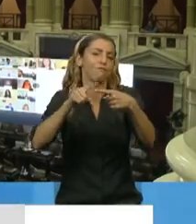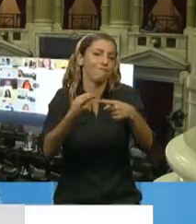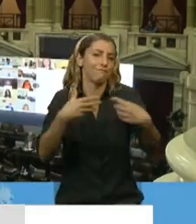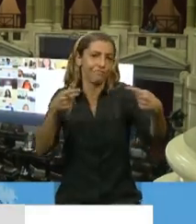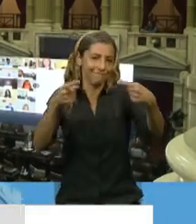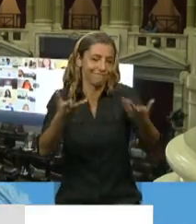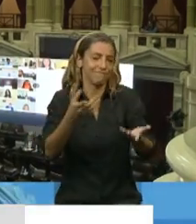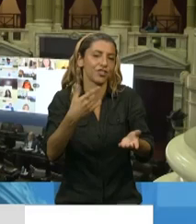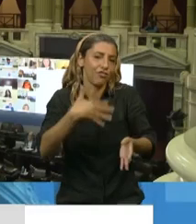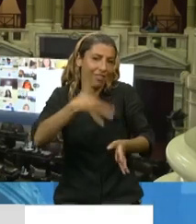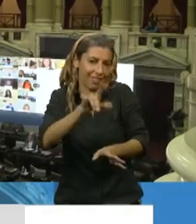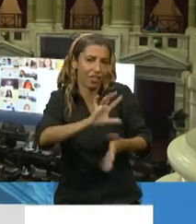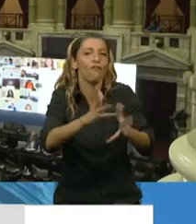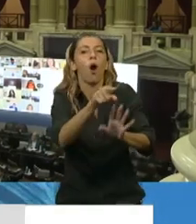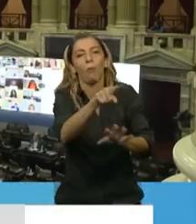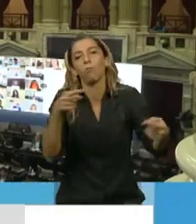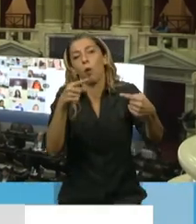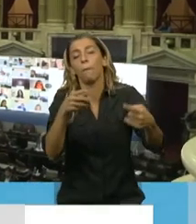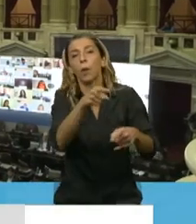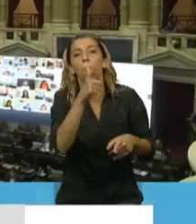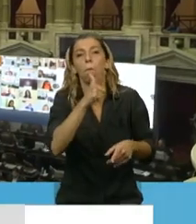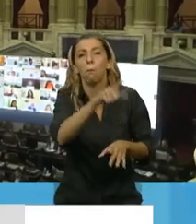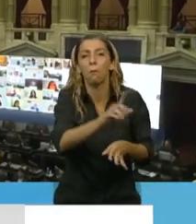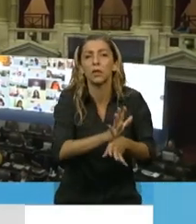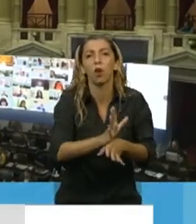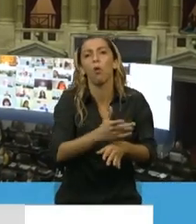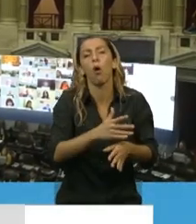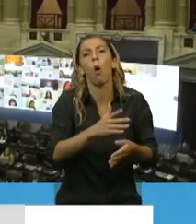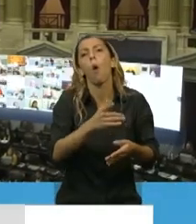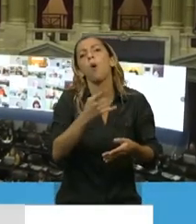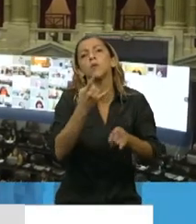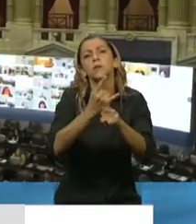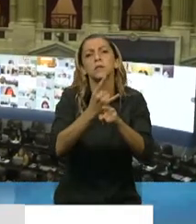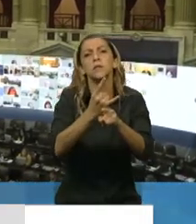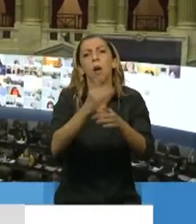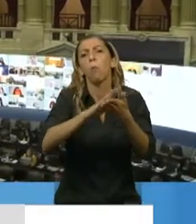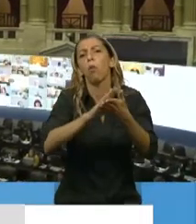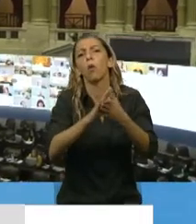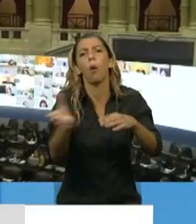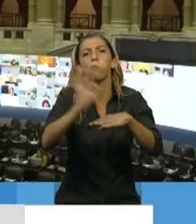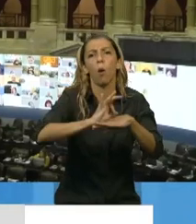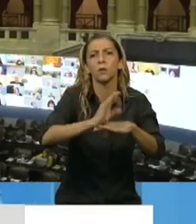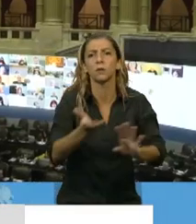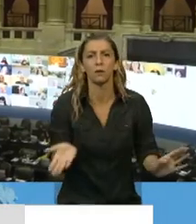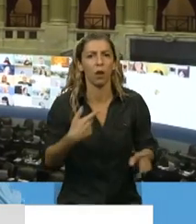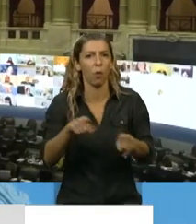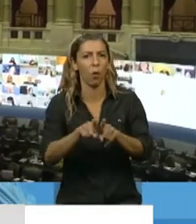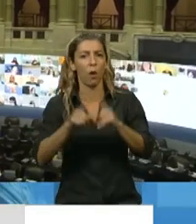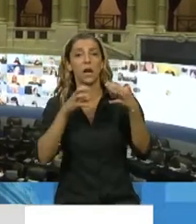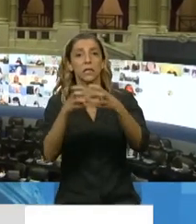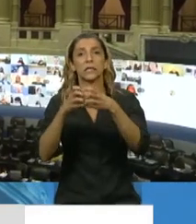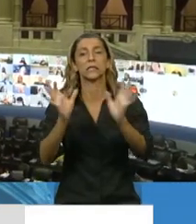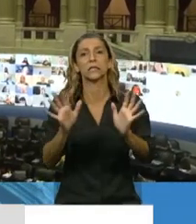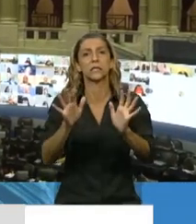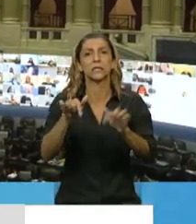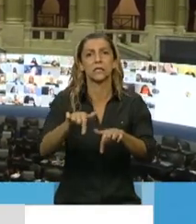rol de la oposición, como si todo empezara de cero, con la cosa esta instantánea de ahora hasta las sesiones son remotas y quizás hay una tendencia general